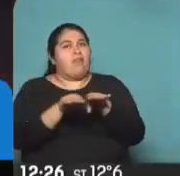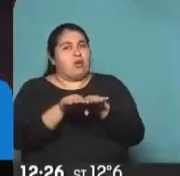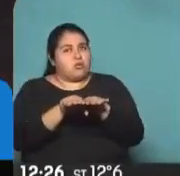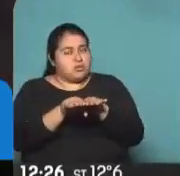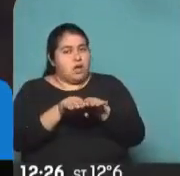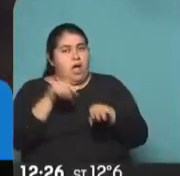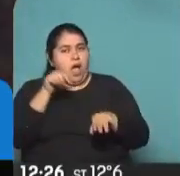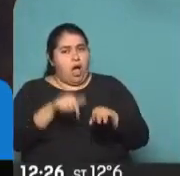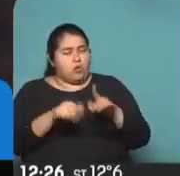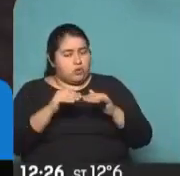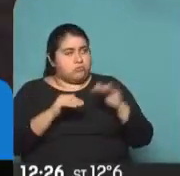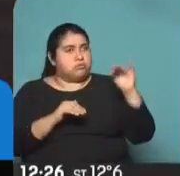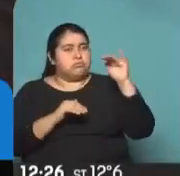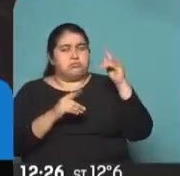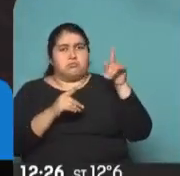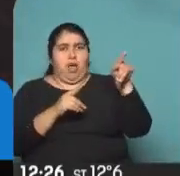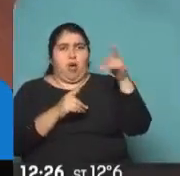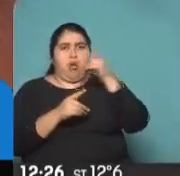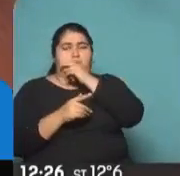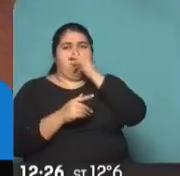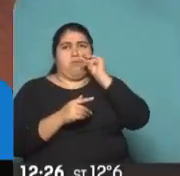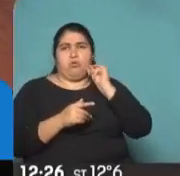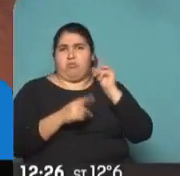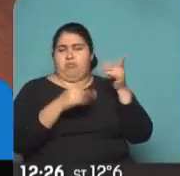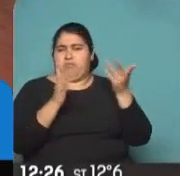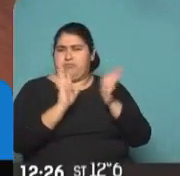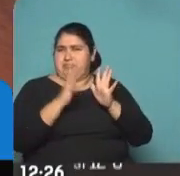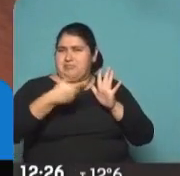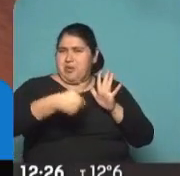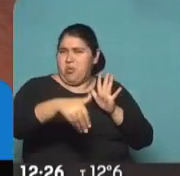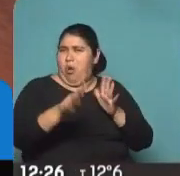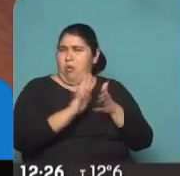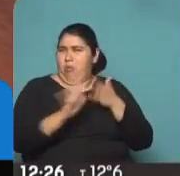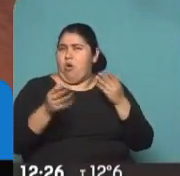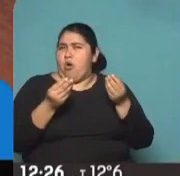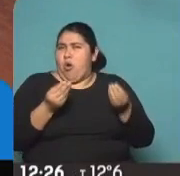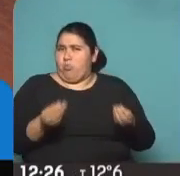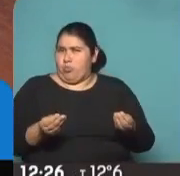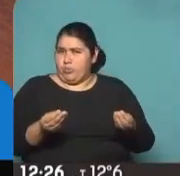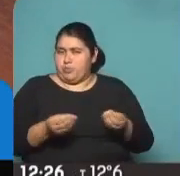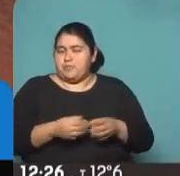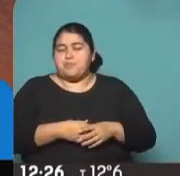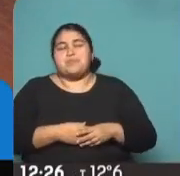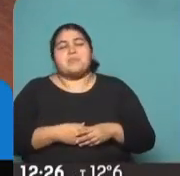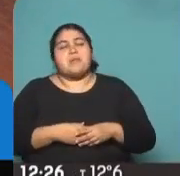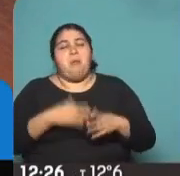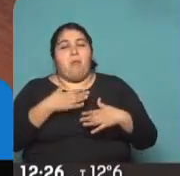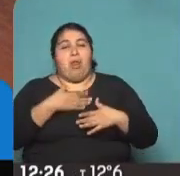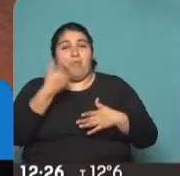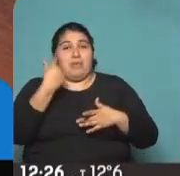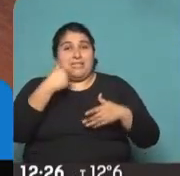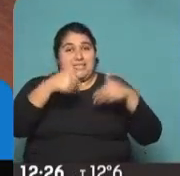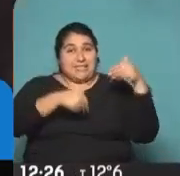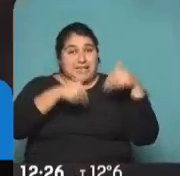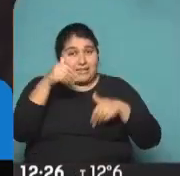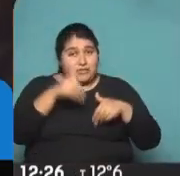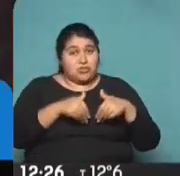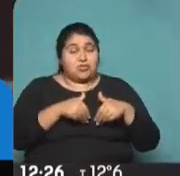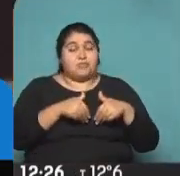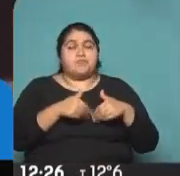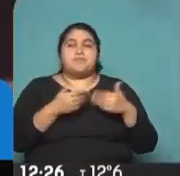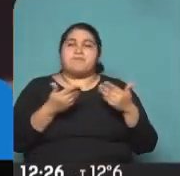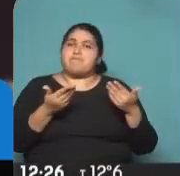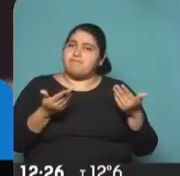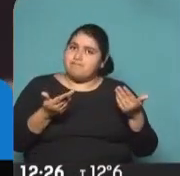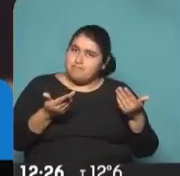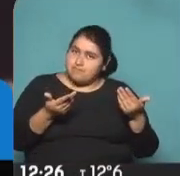posicionamiento de Fernández, ¿cómo ves un futuro inmediato? ¿Qué percibís? Yo creo que la elección de anoche, de alguna manera,